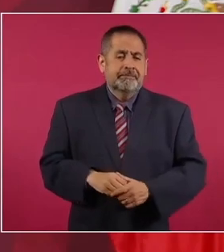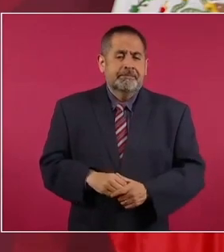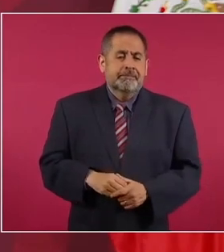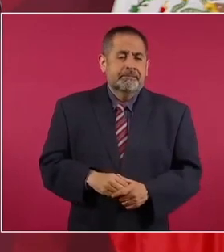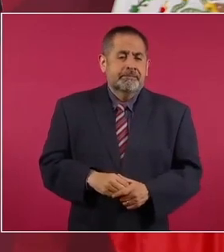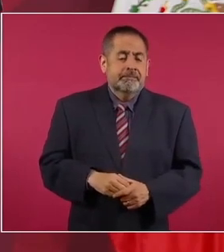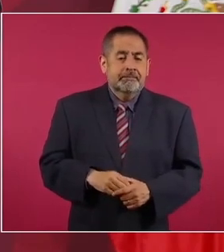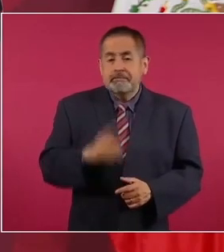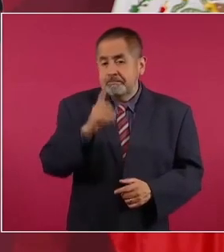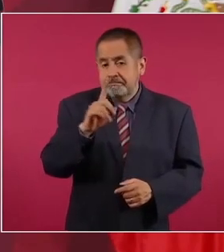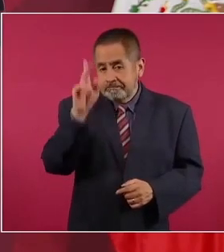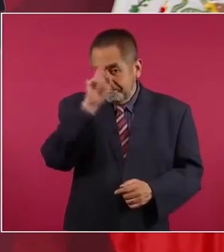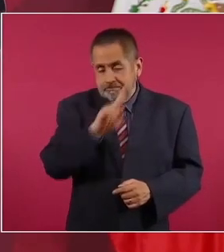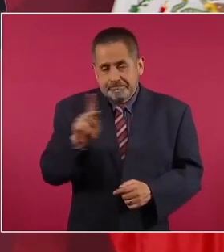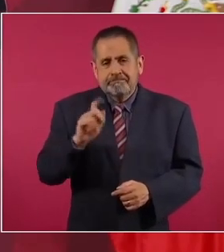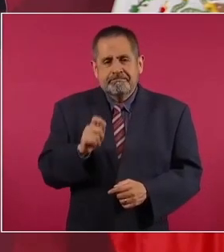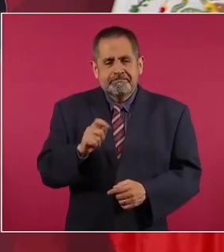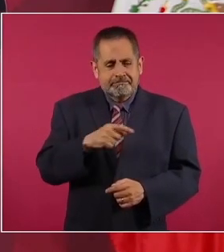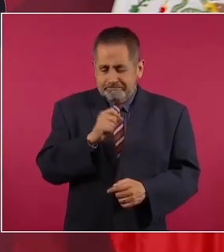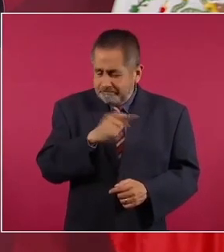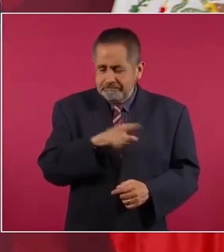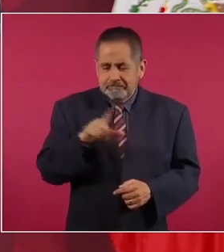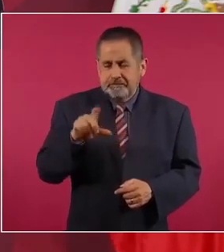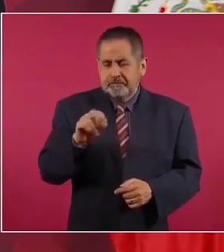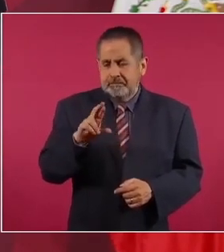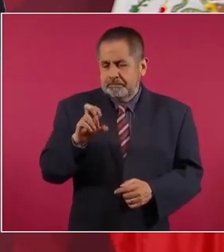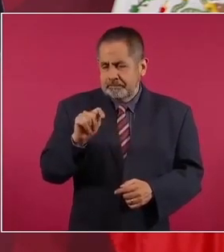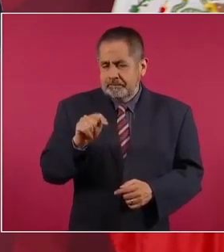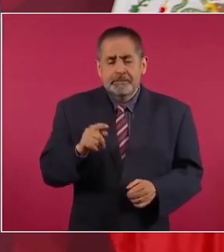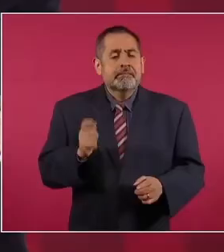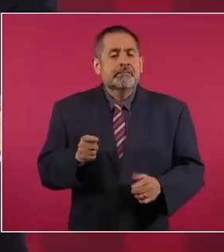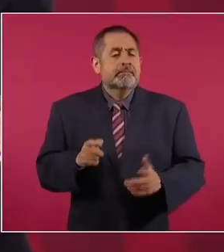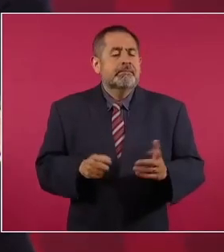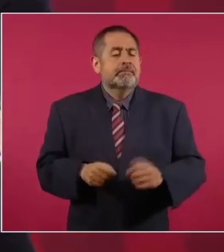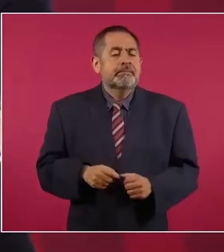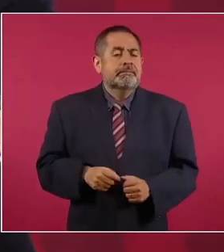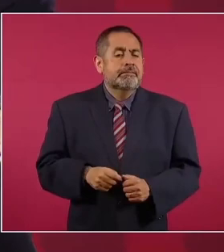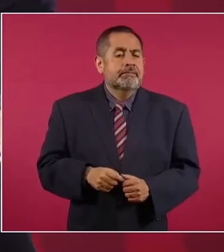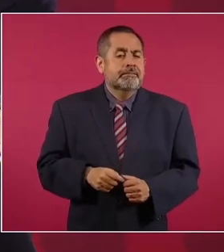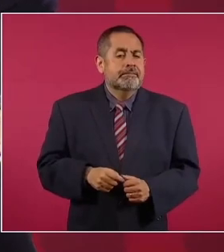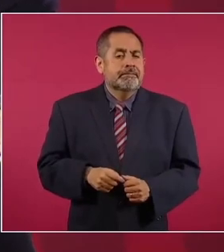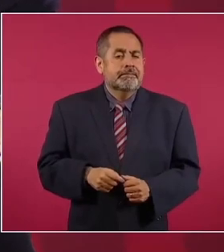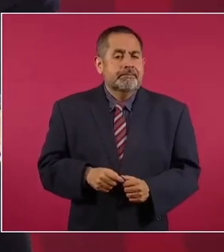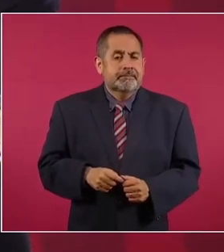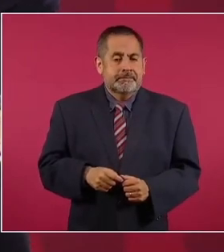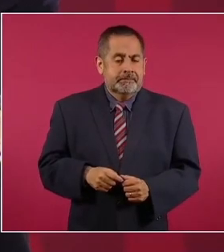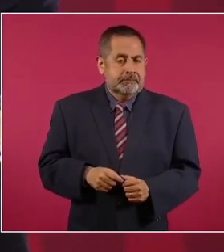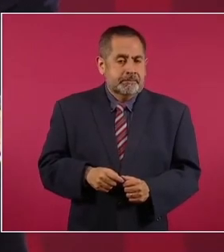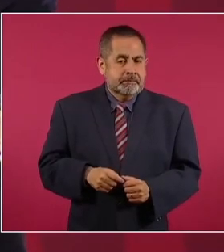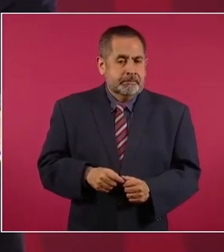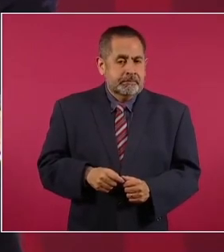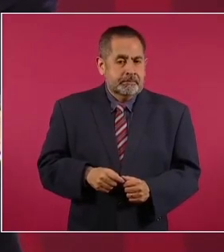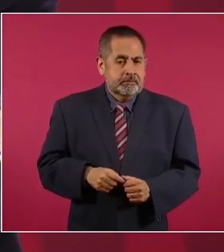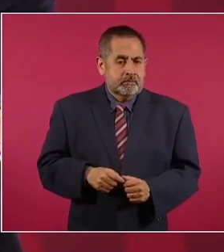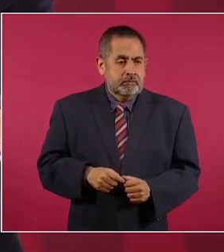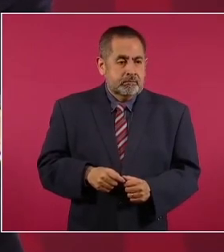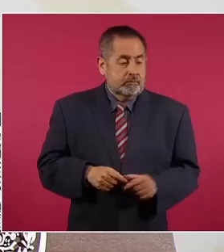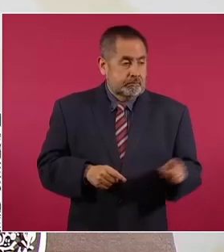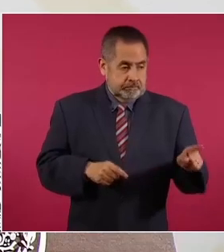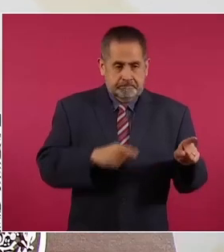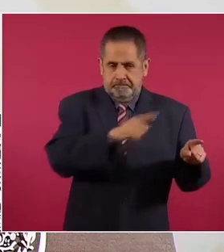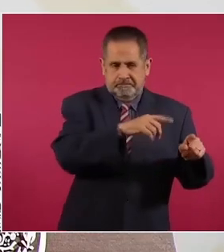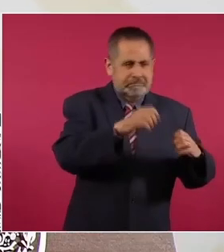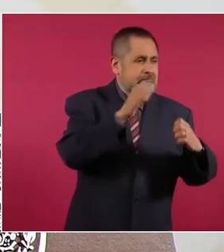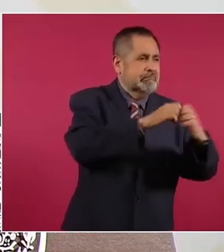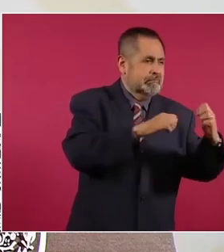Lo peor es que en ese entonces, cuando este admirante